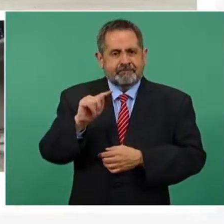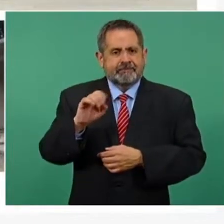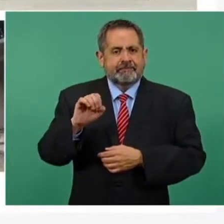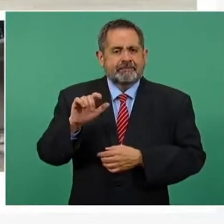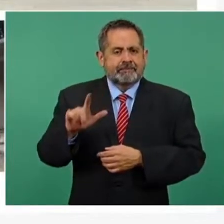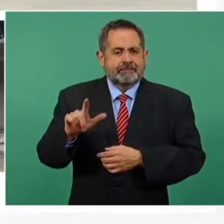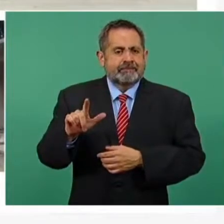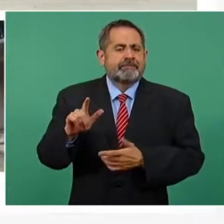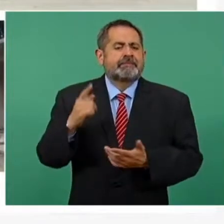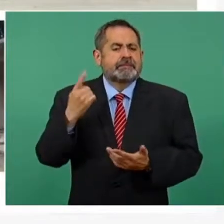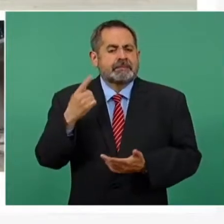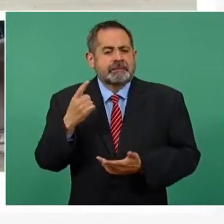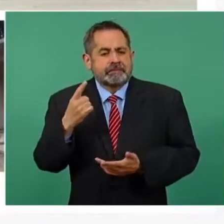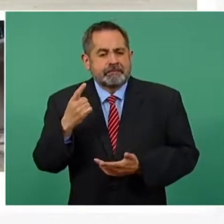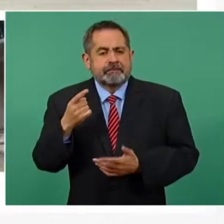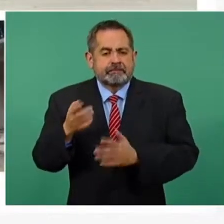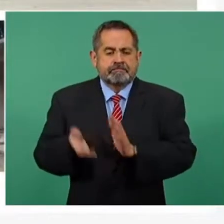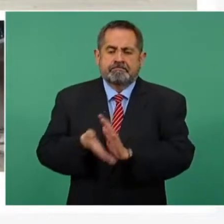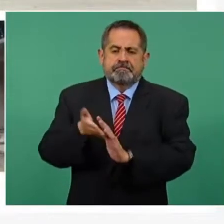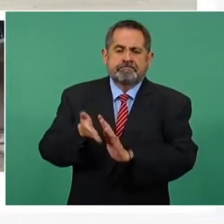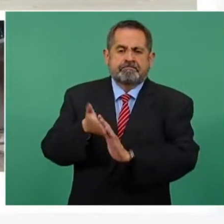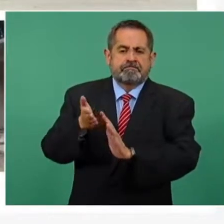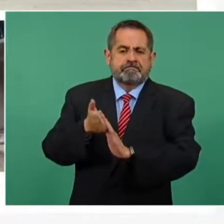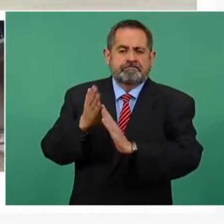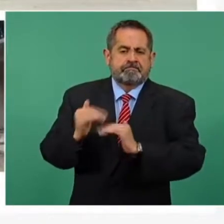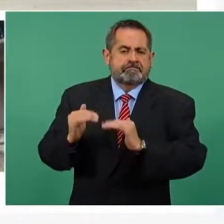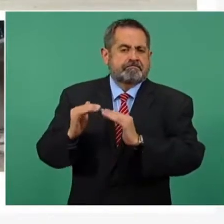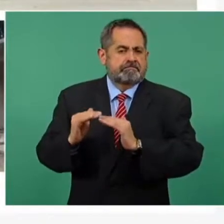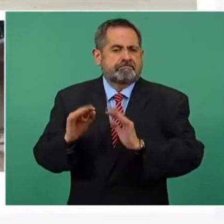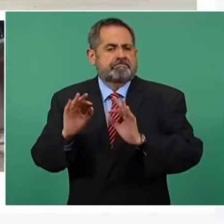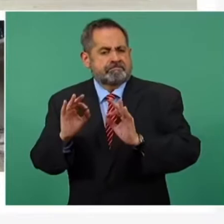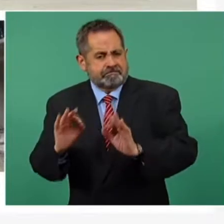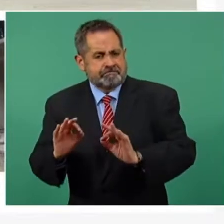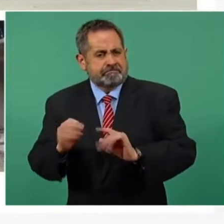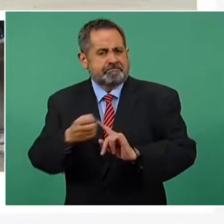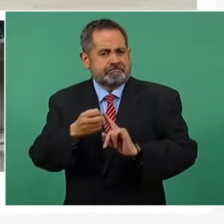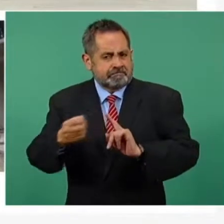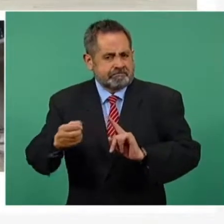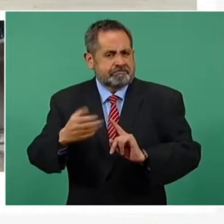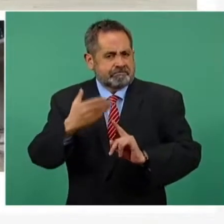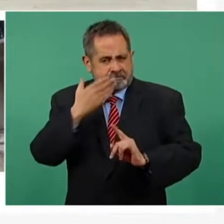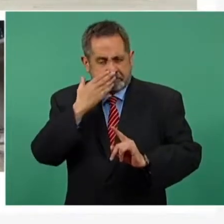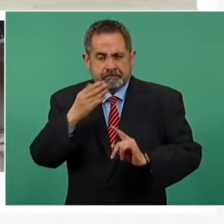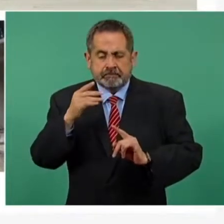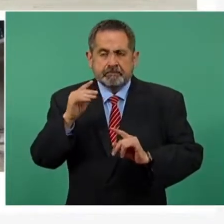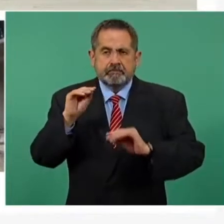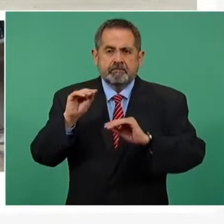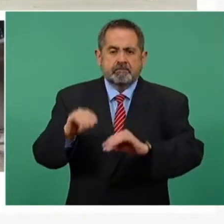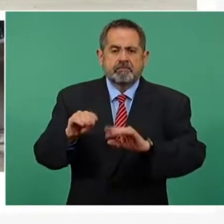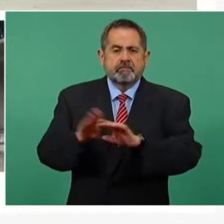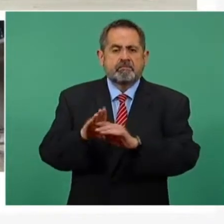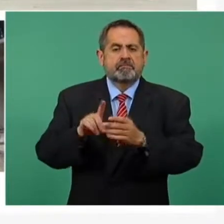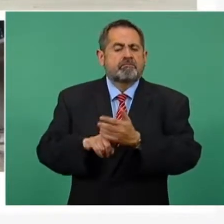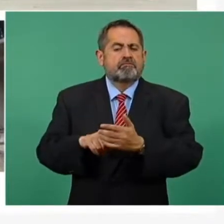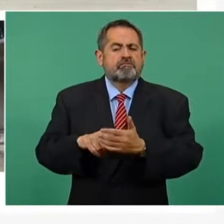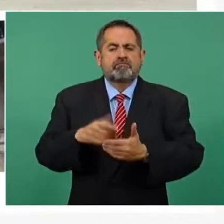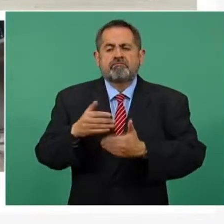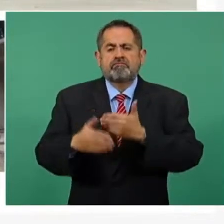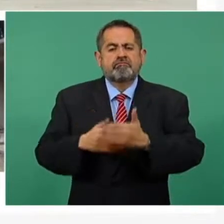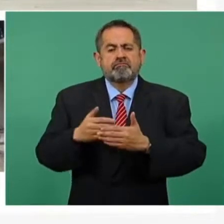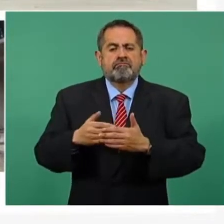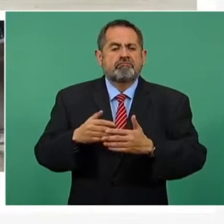se trata solamente de la construcción de vivienda, es el establecimiento de identificación, redes